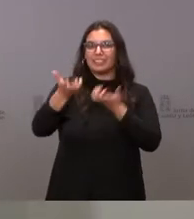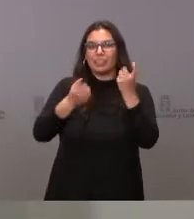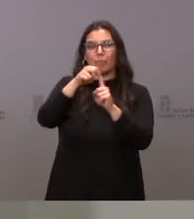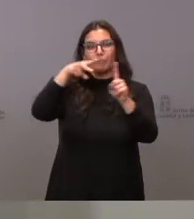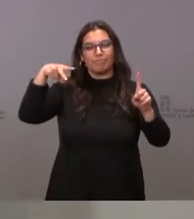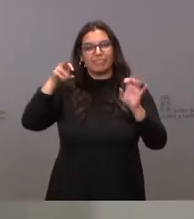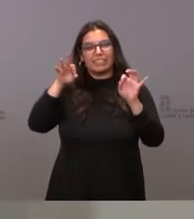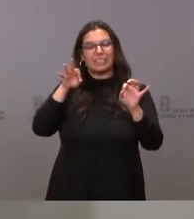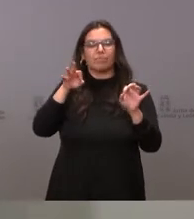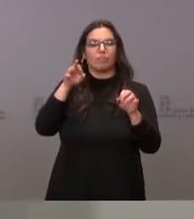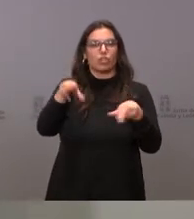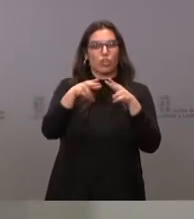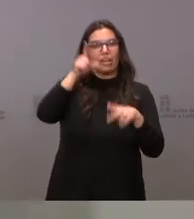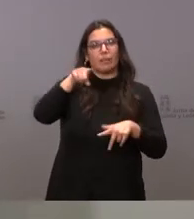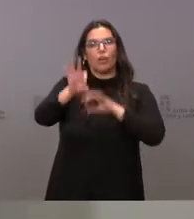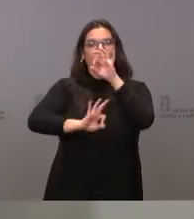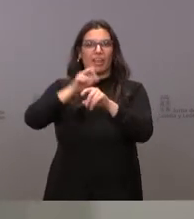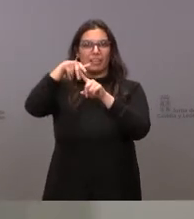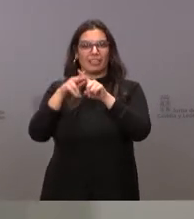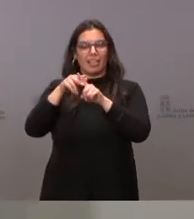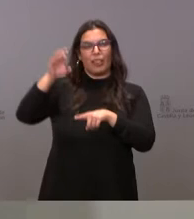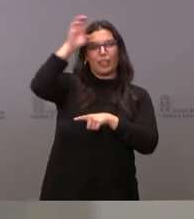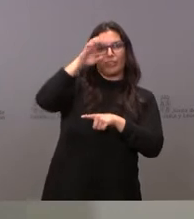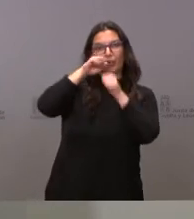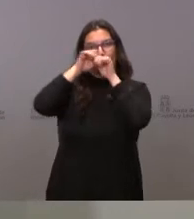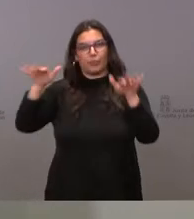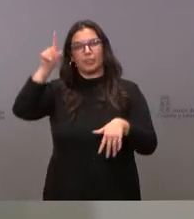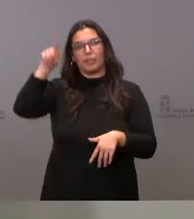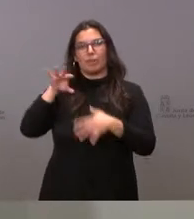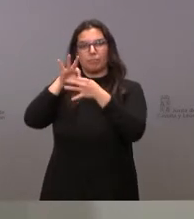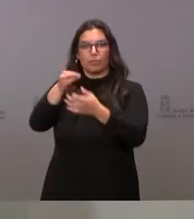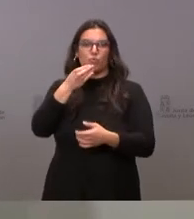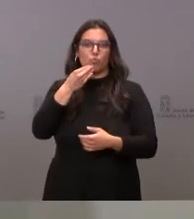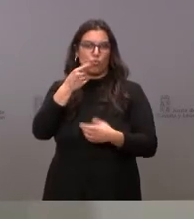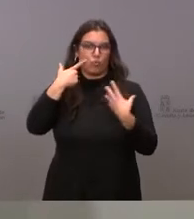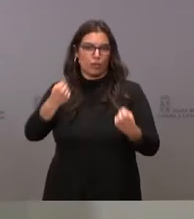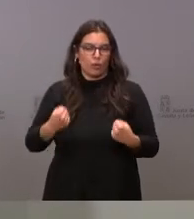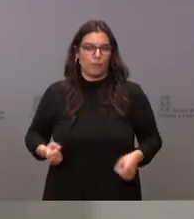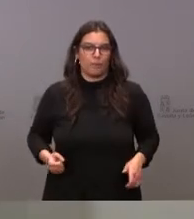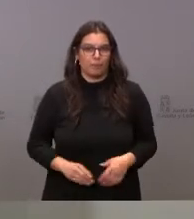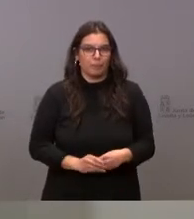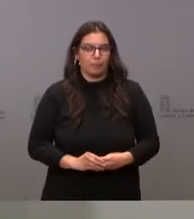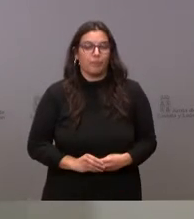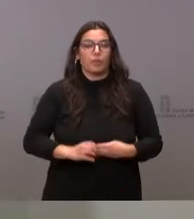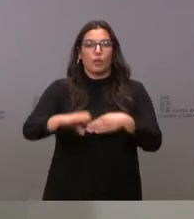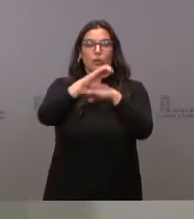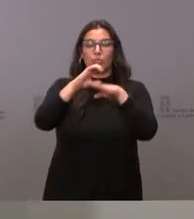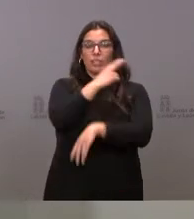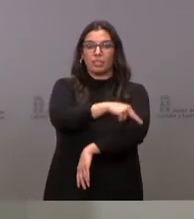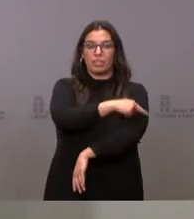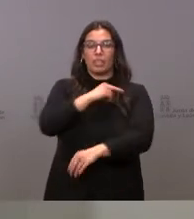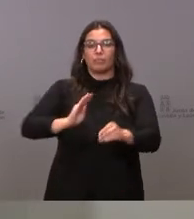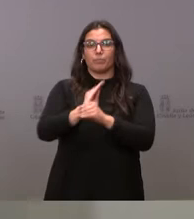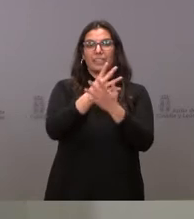y la realización de talleres científicos divulgativos también sobre nutrición. La Consejería de Sanidad destina más de